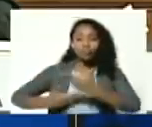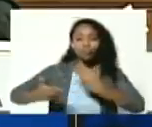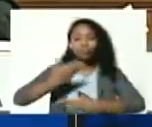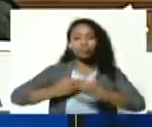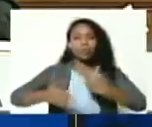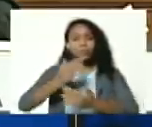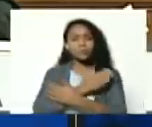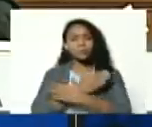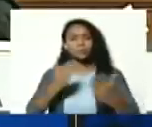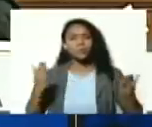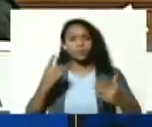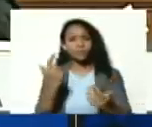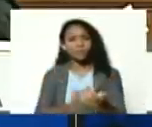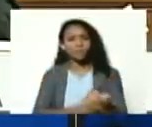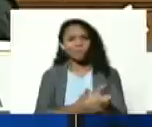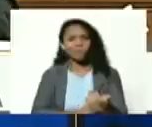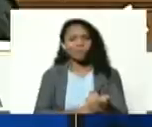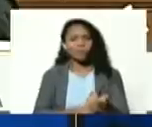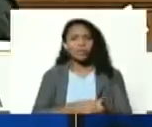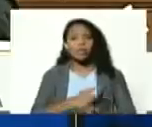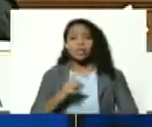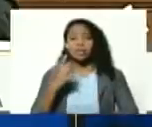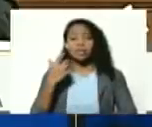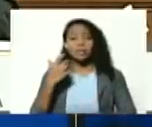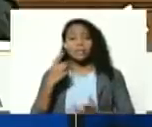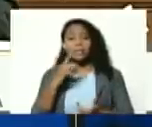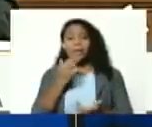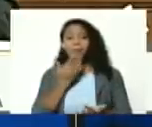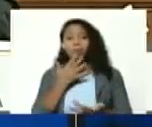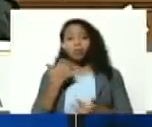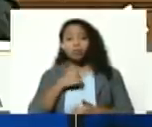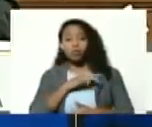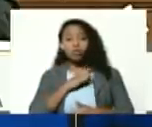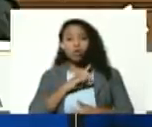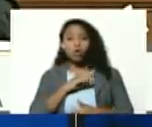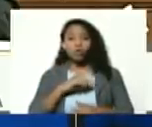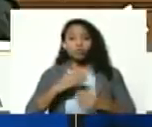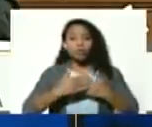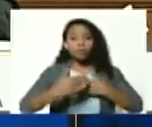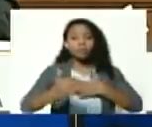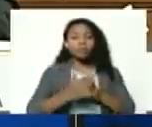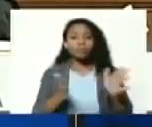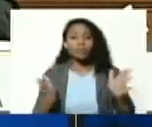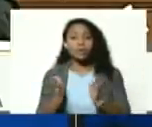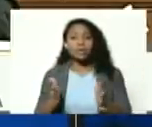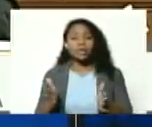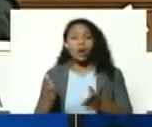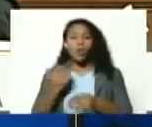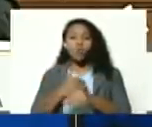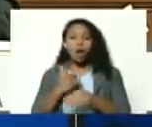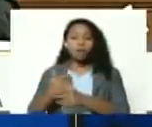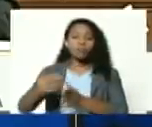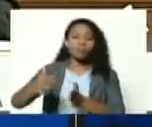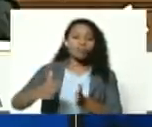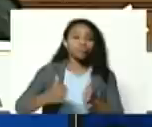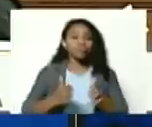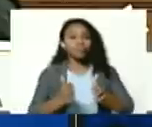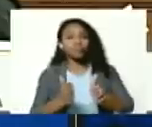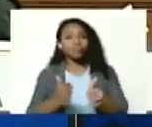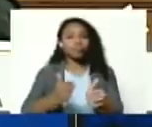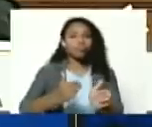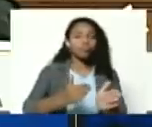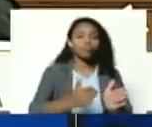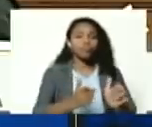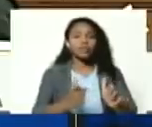solidaridad de hermandad si nosotros no expandimos las corrientes emancipadoras